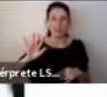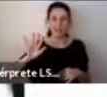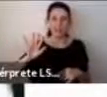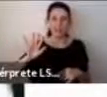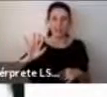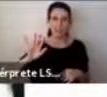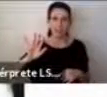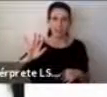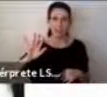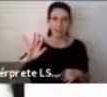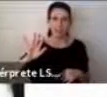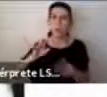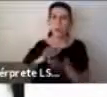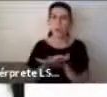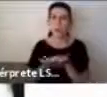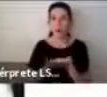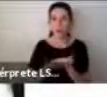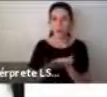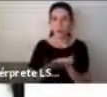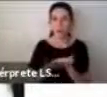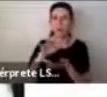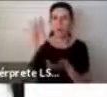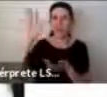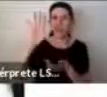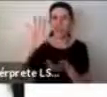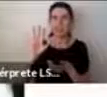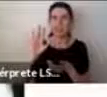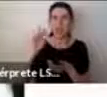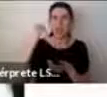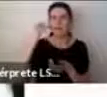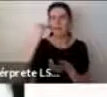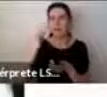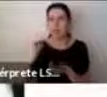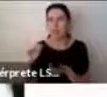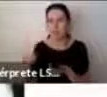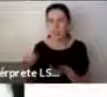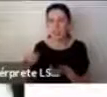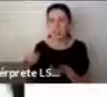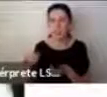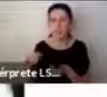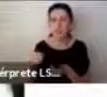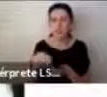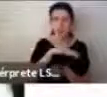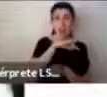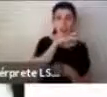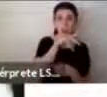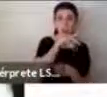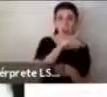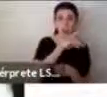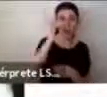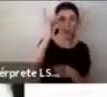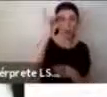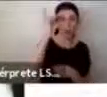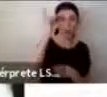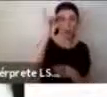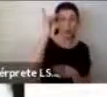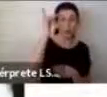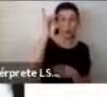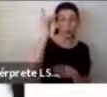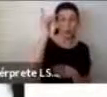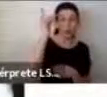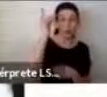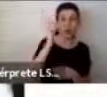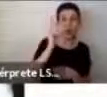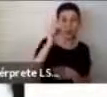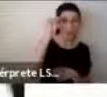de características más infantiles acerca de ciertos adultos que tienen discapacidad intelectual, por ejemplo. Hablar de los